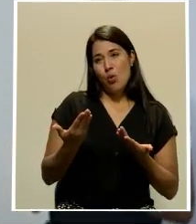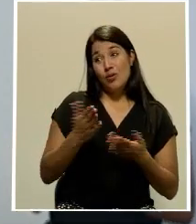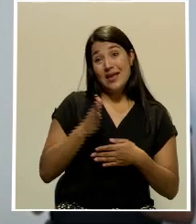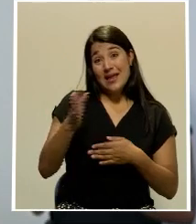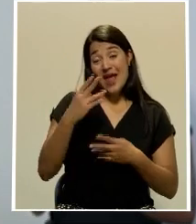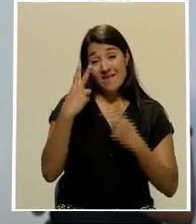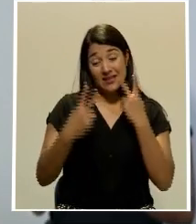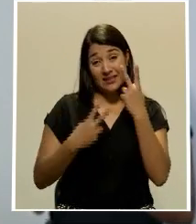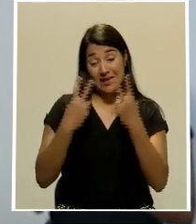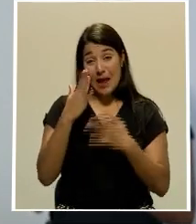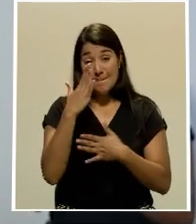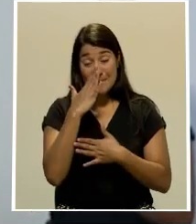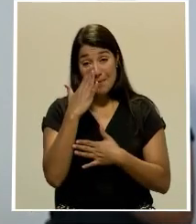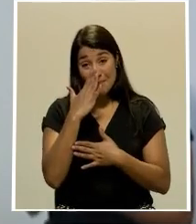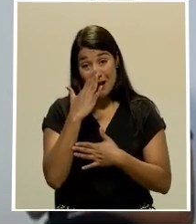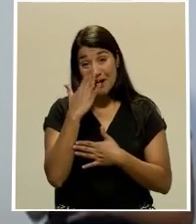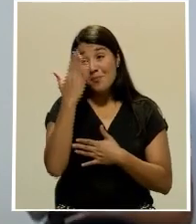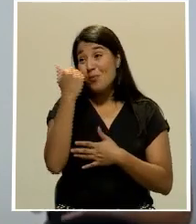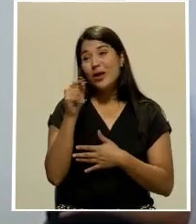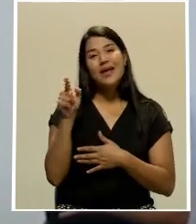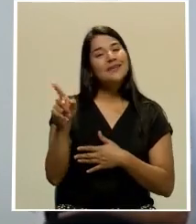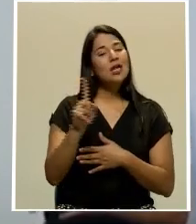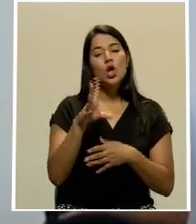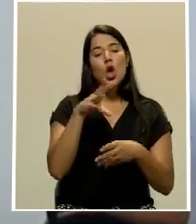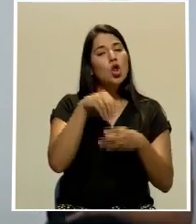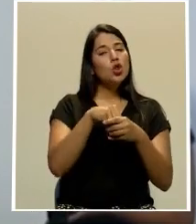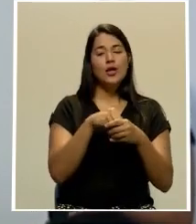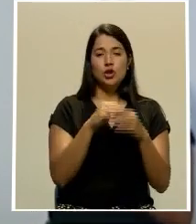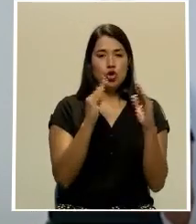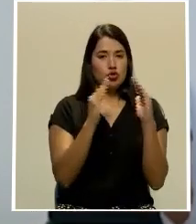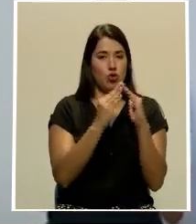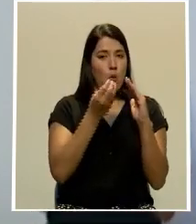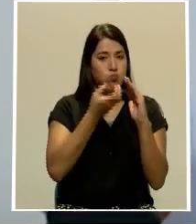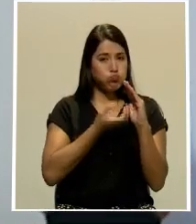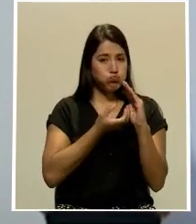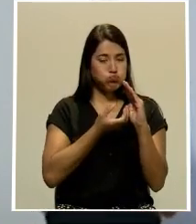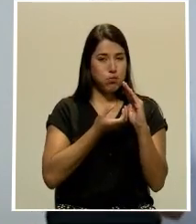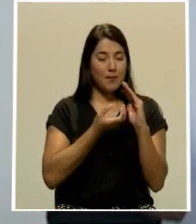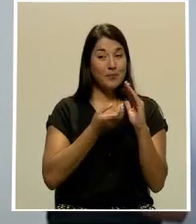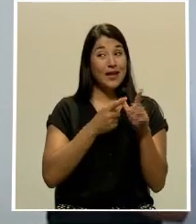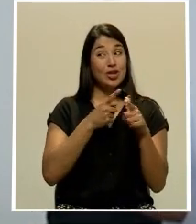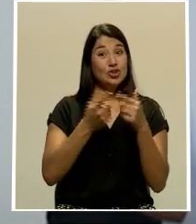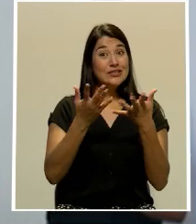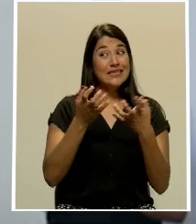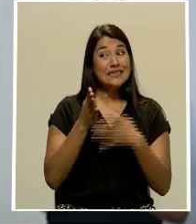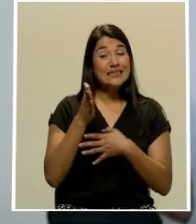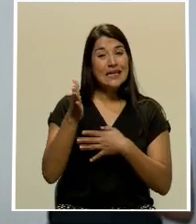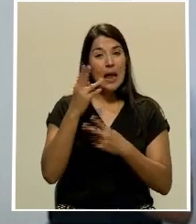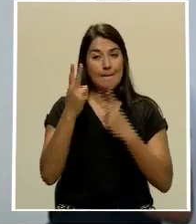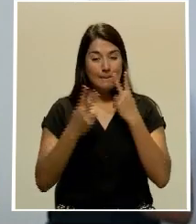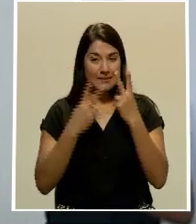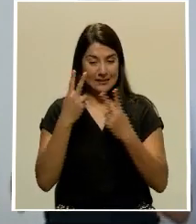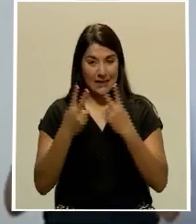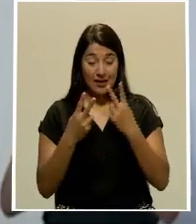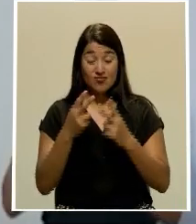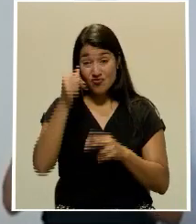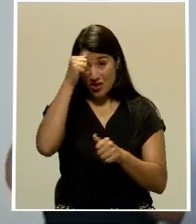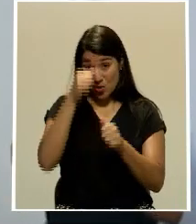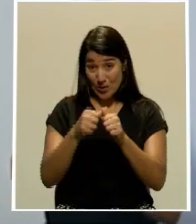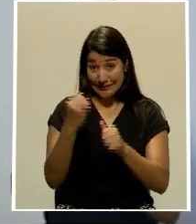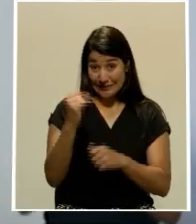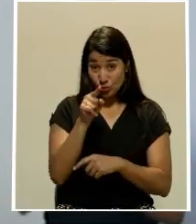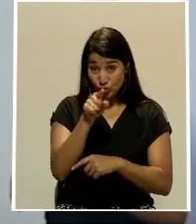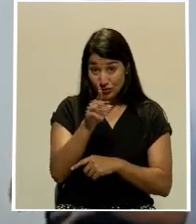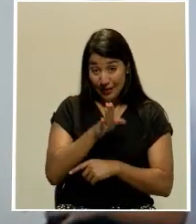del de la burbuja social de ir a visitarla. Recordemos que esto es un riesgo muy